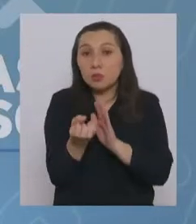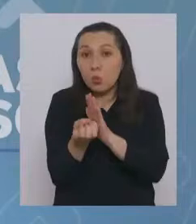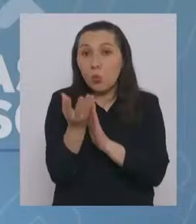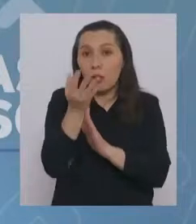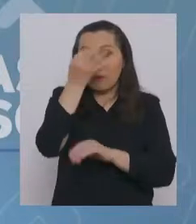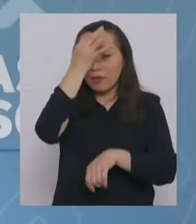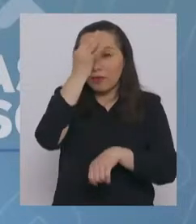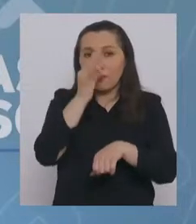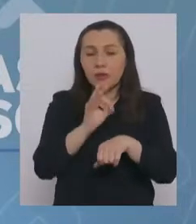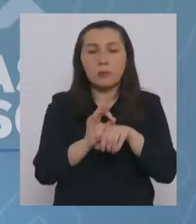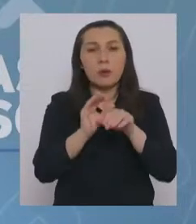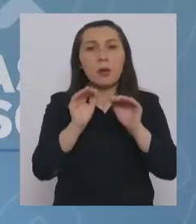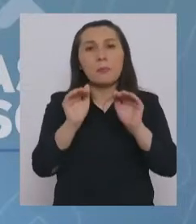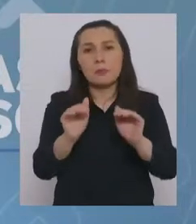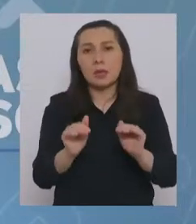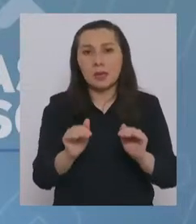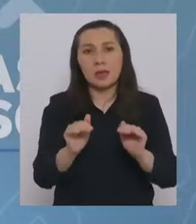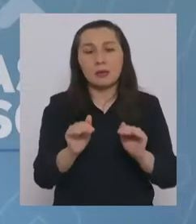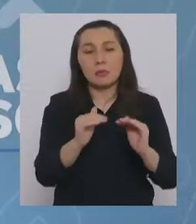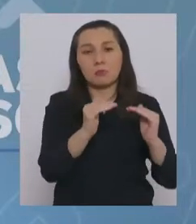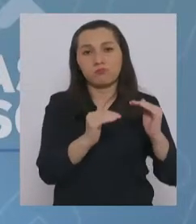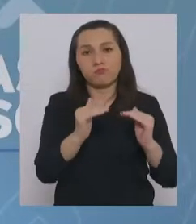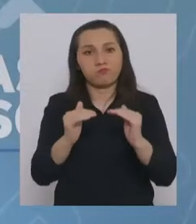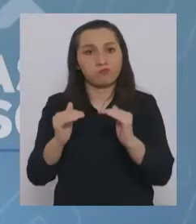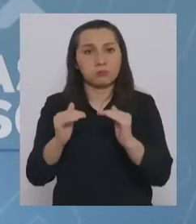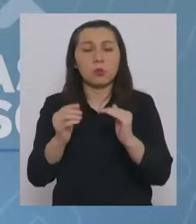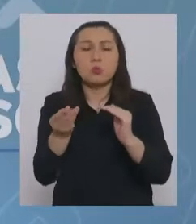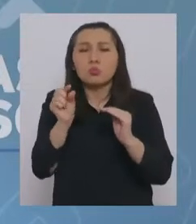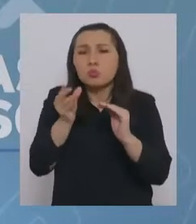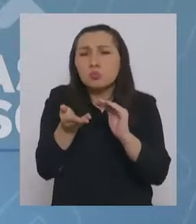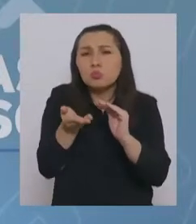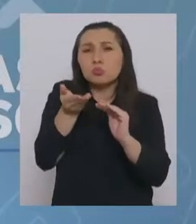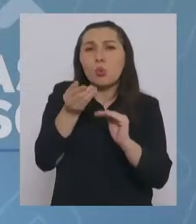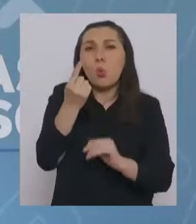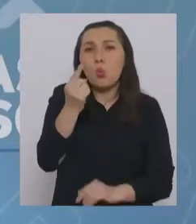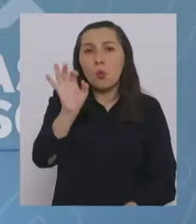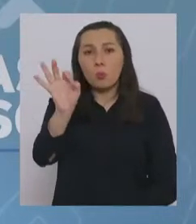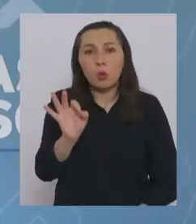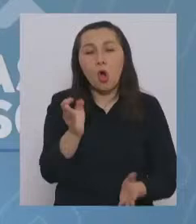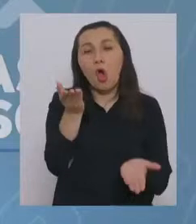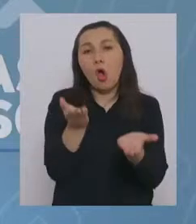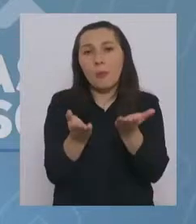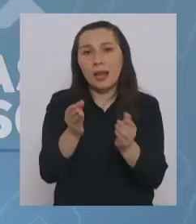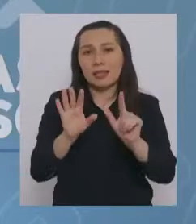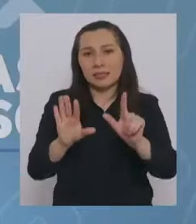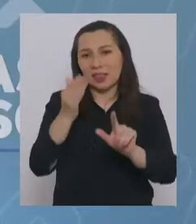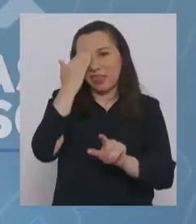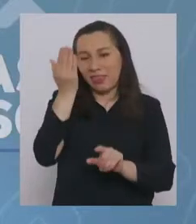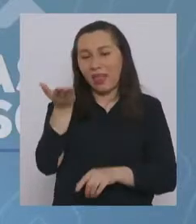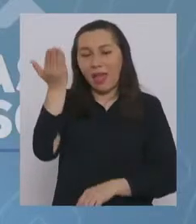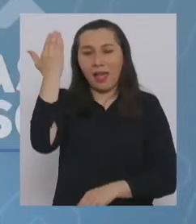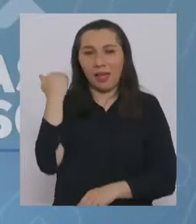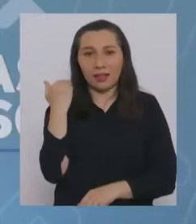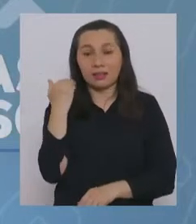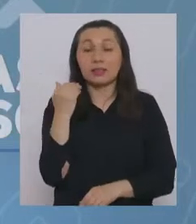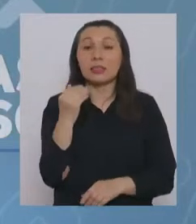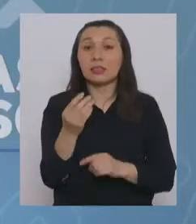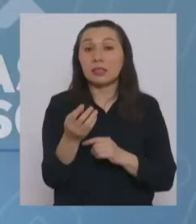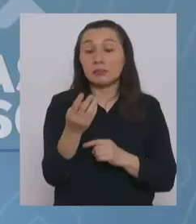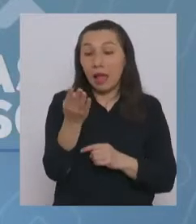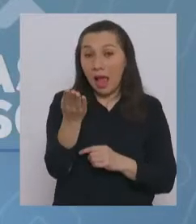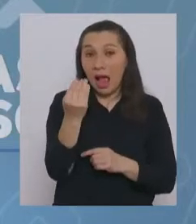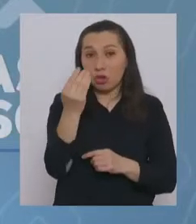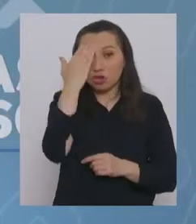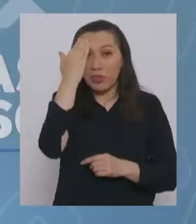casos se mantienen prácticamente estables. Hay un aumento del 1% con respecto a siete días anteriores y con respecto a 14